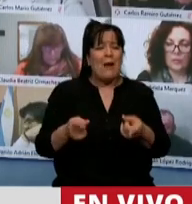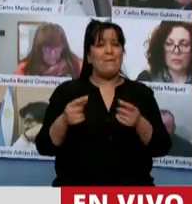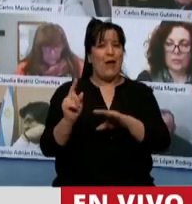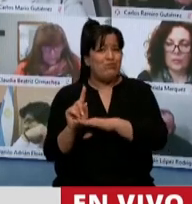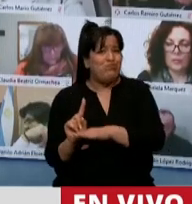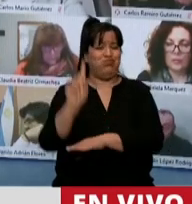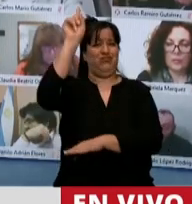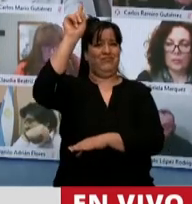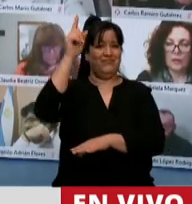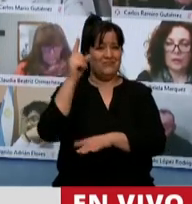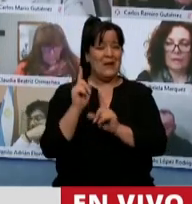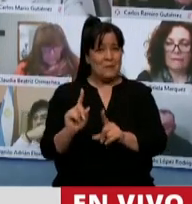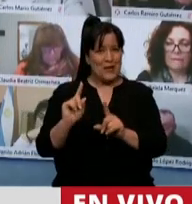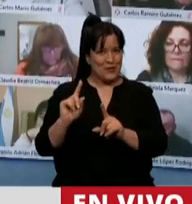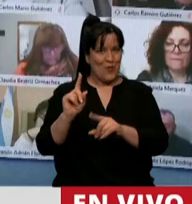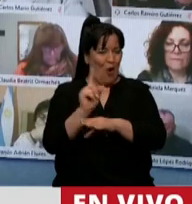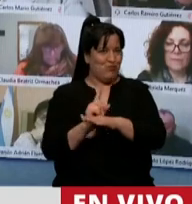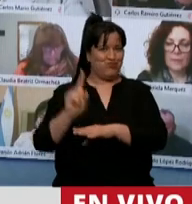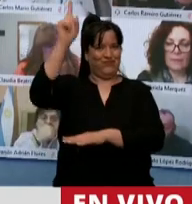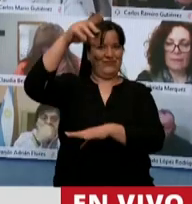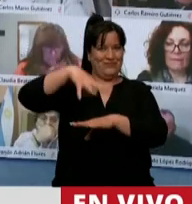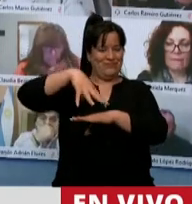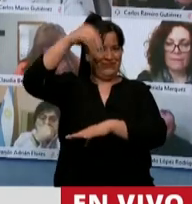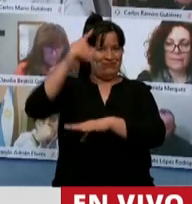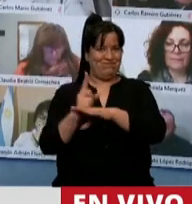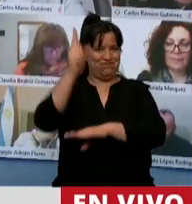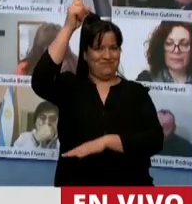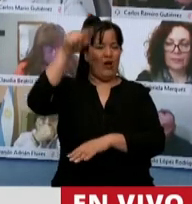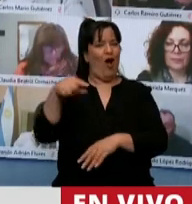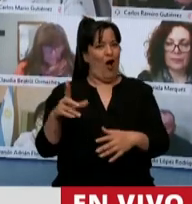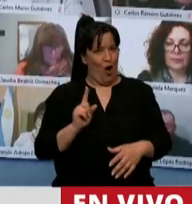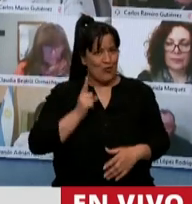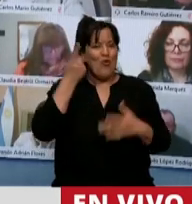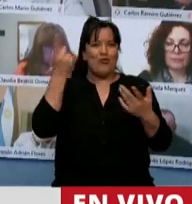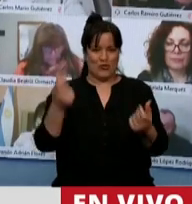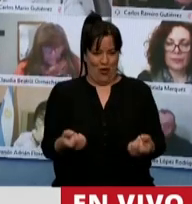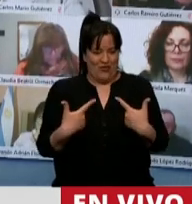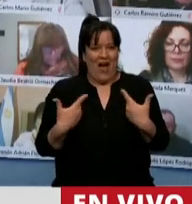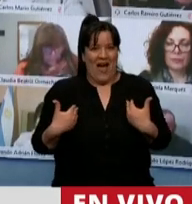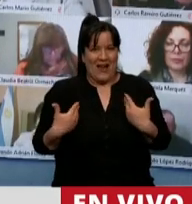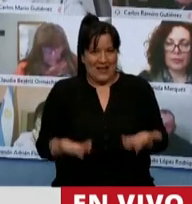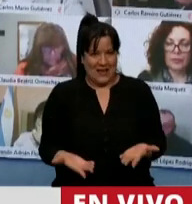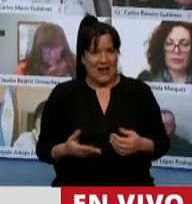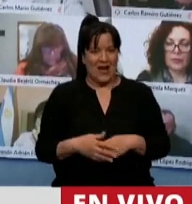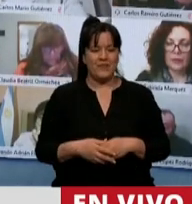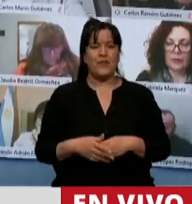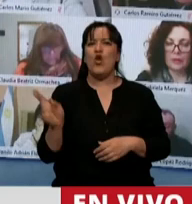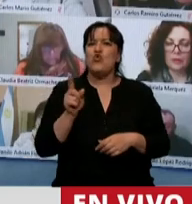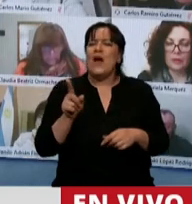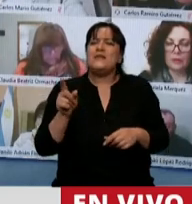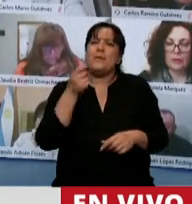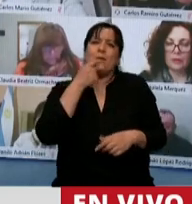satélite que nos enorgullece a los argentinos y a las argentinas, que no es, como dijo